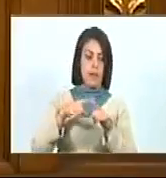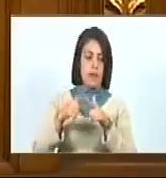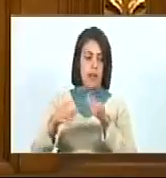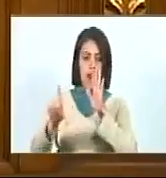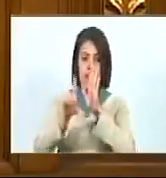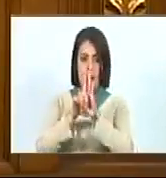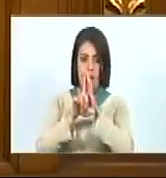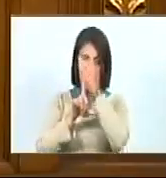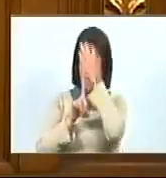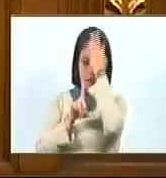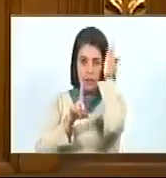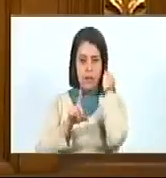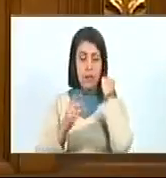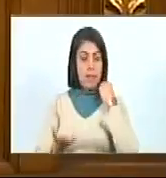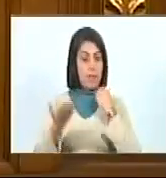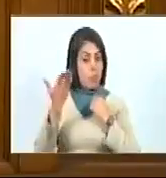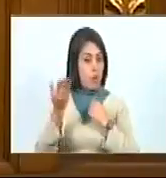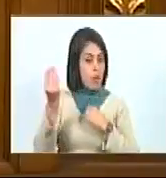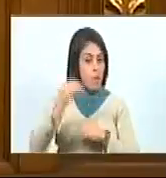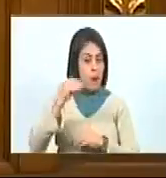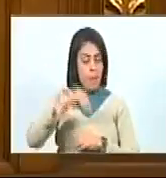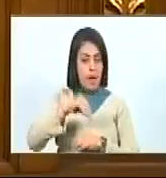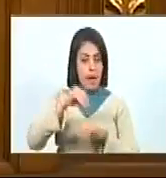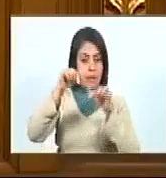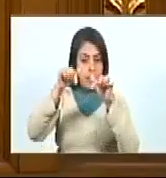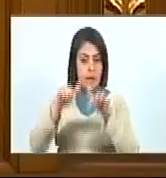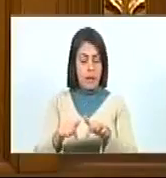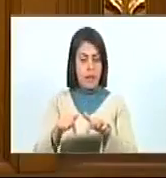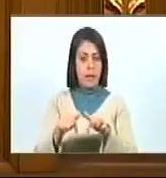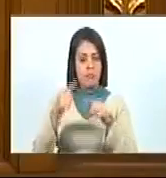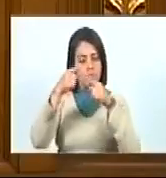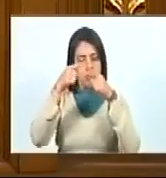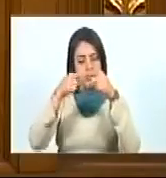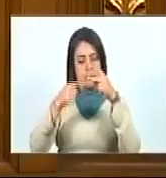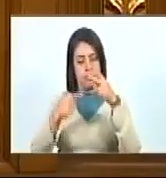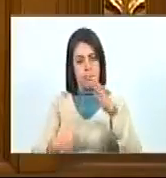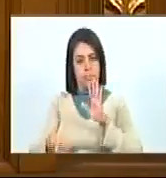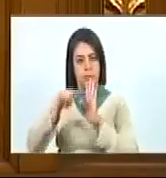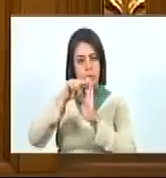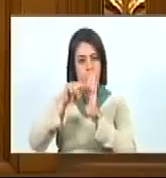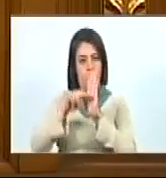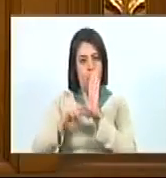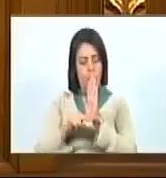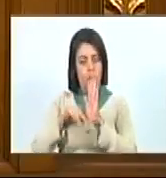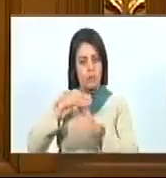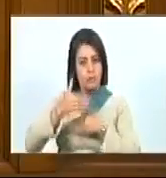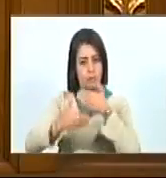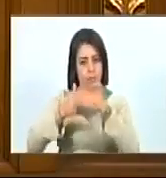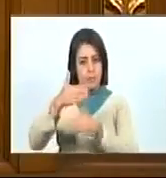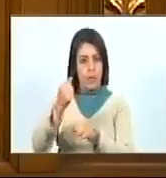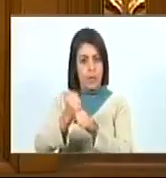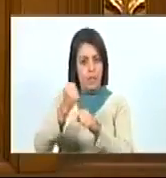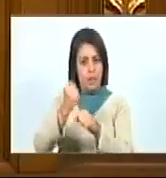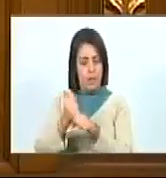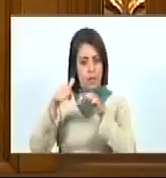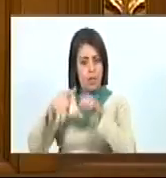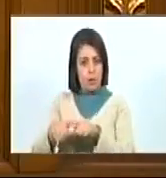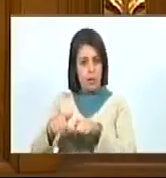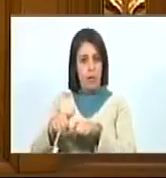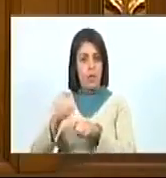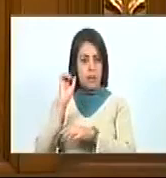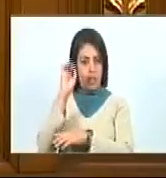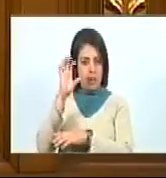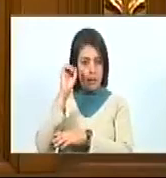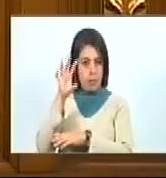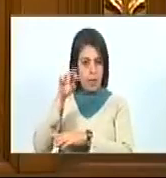de las leyes más importantes de ese conjunto de normas que venimos trabajando desde este Poder